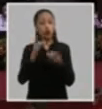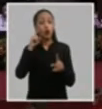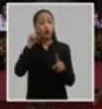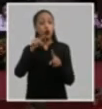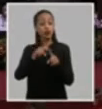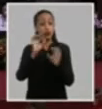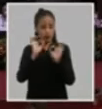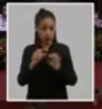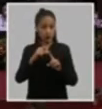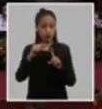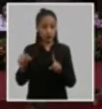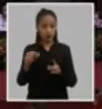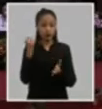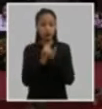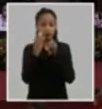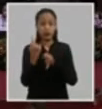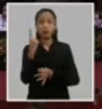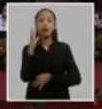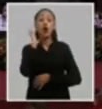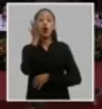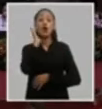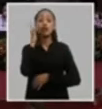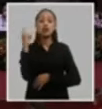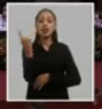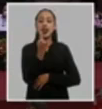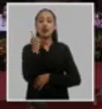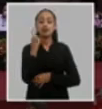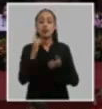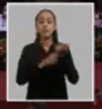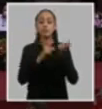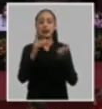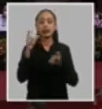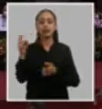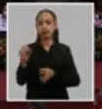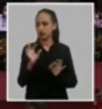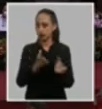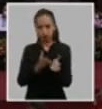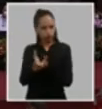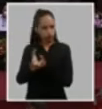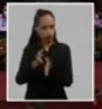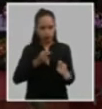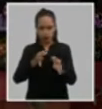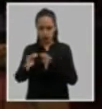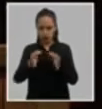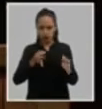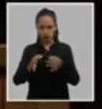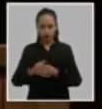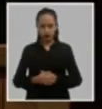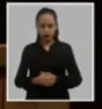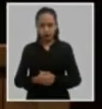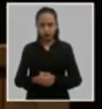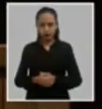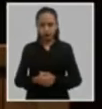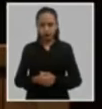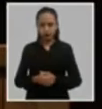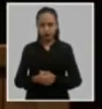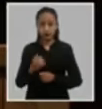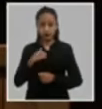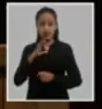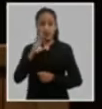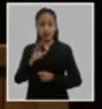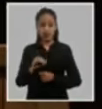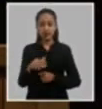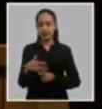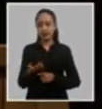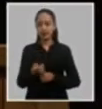sobre este tema se aprobaron en la primera conferencia nacional del partido mantienen plena vigencia en ellos se precisa que la